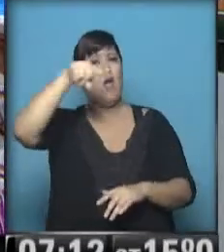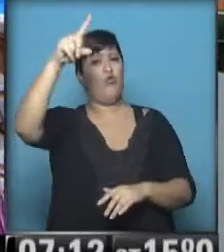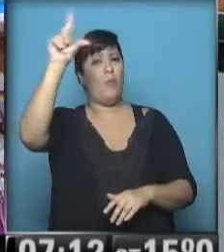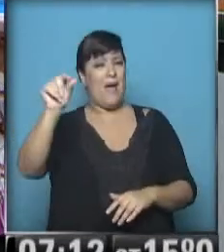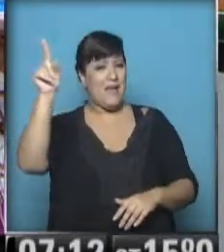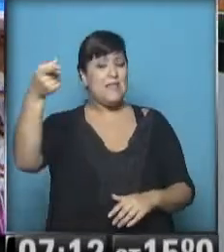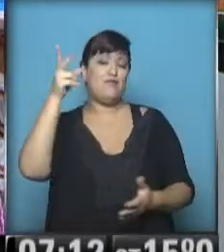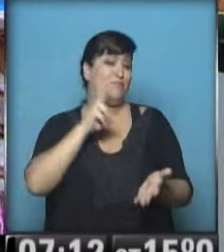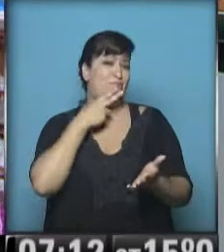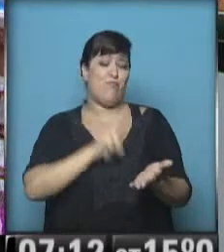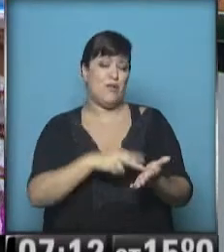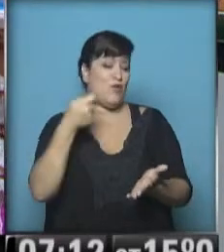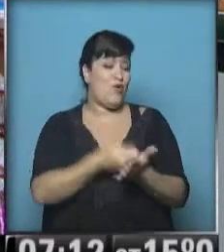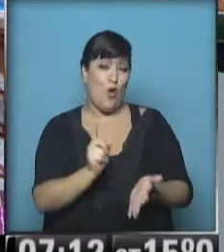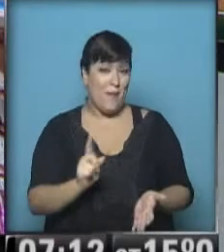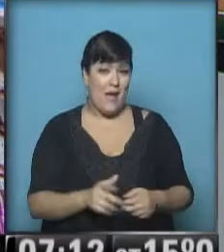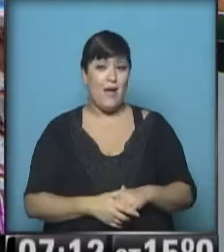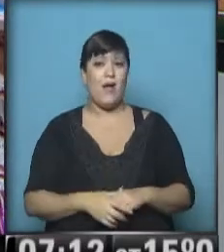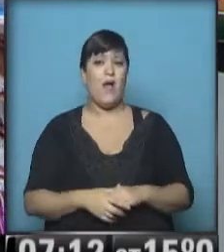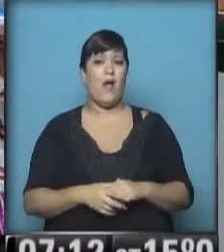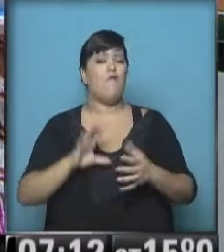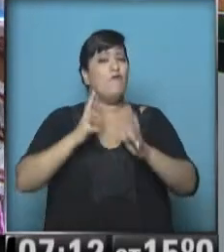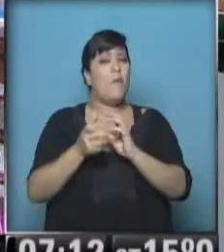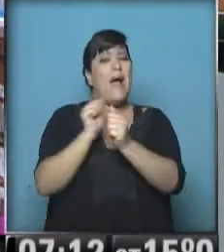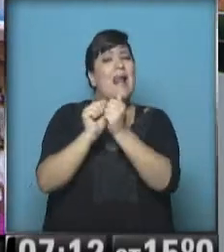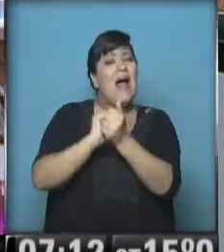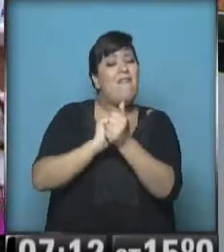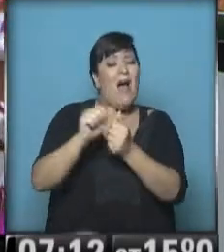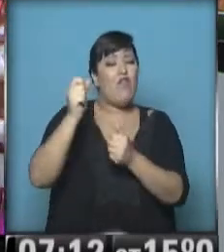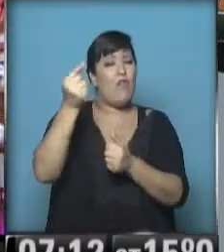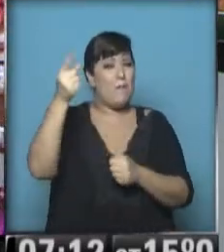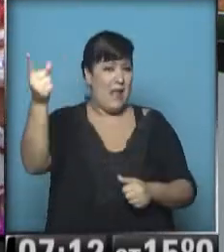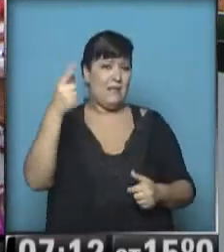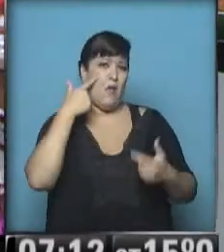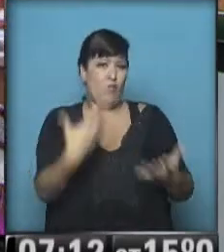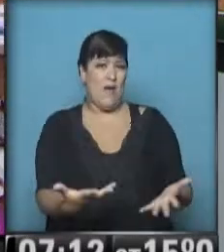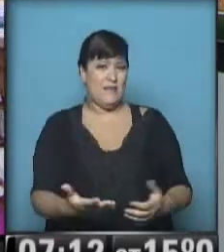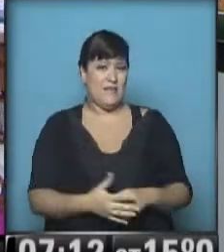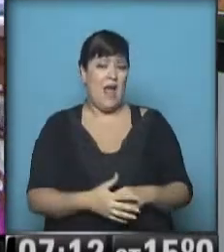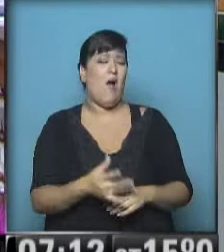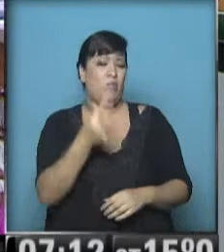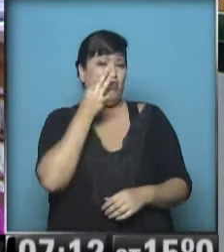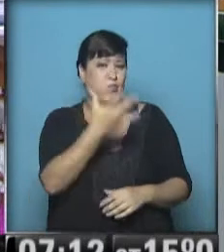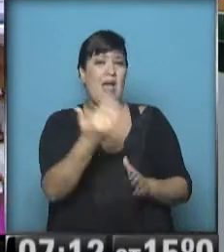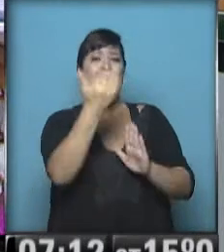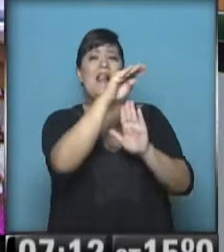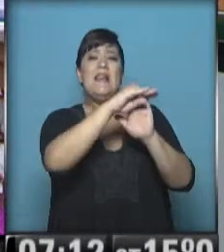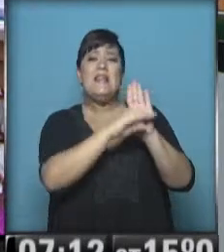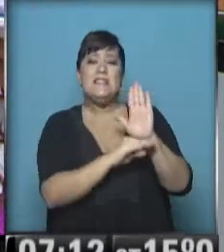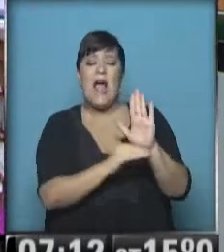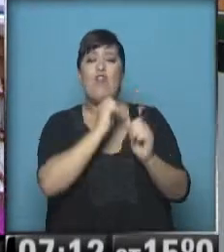fiscal. Bueno, el lavado de dinero, evasión, todo eso, ¿se acuerdan que quedó demostrado en el listado de empresas